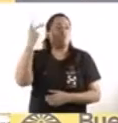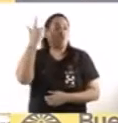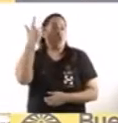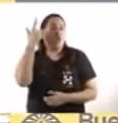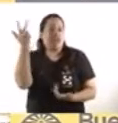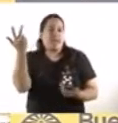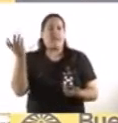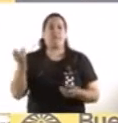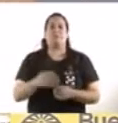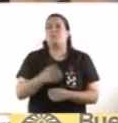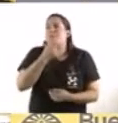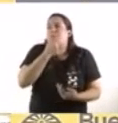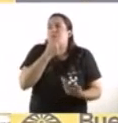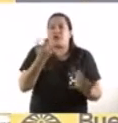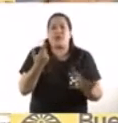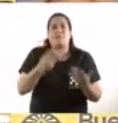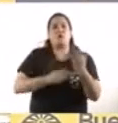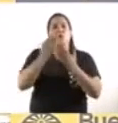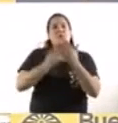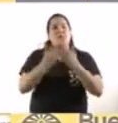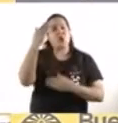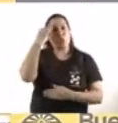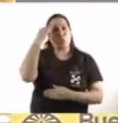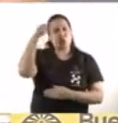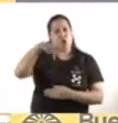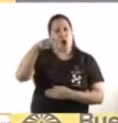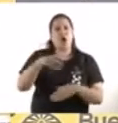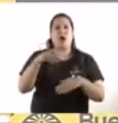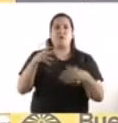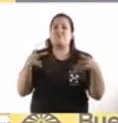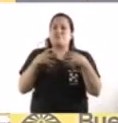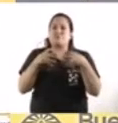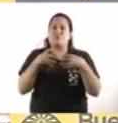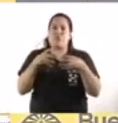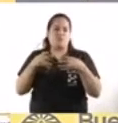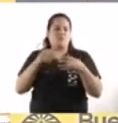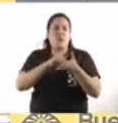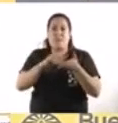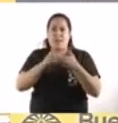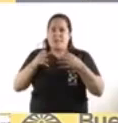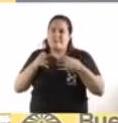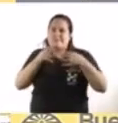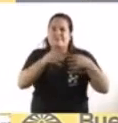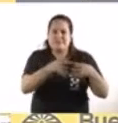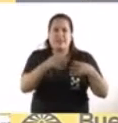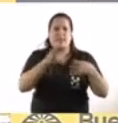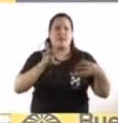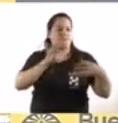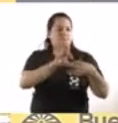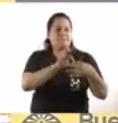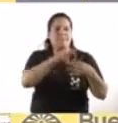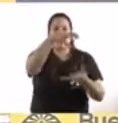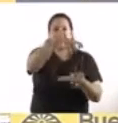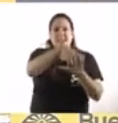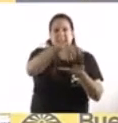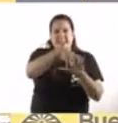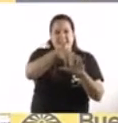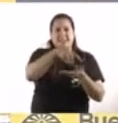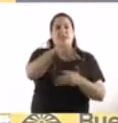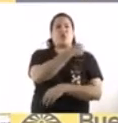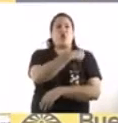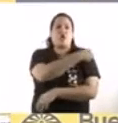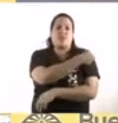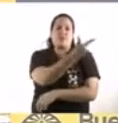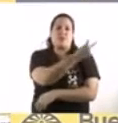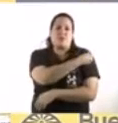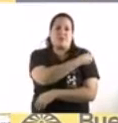un grupo del Ministerio de Cultura se ocupa de administrar el centro de testeos de la rural. Un grupo del área de culto se ocupa del centro islámico,